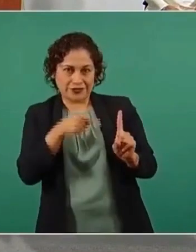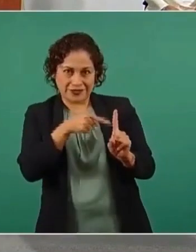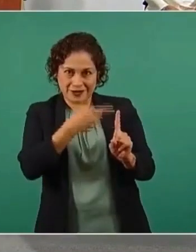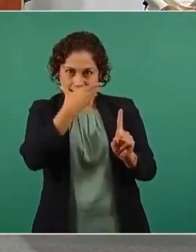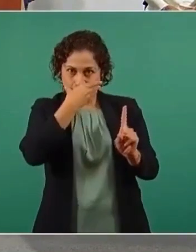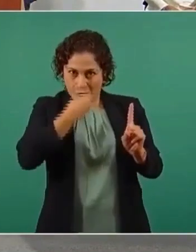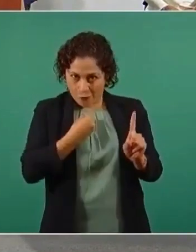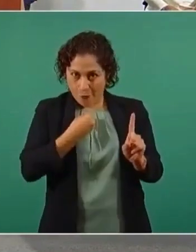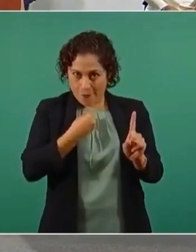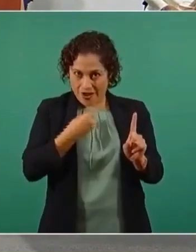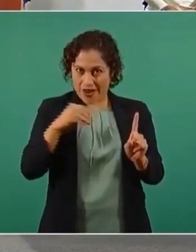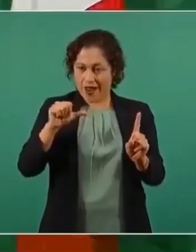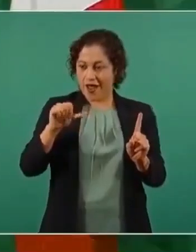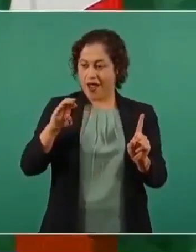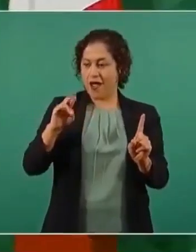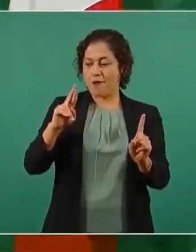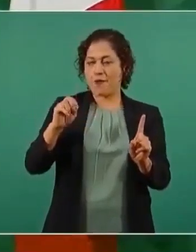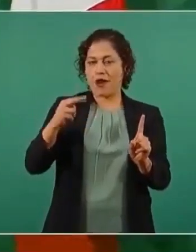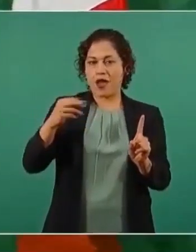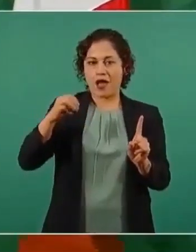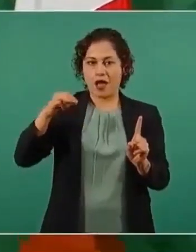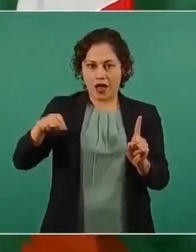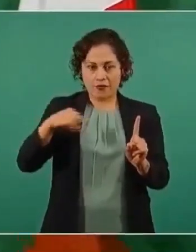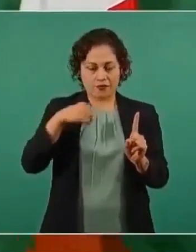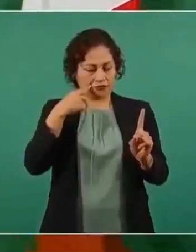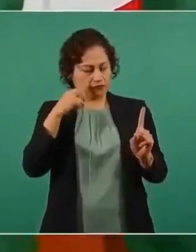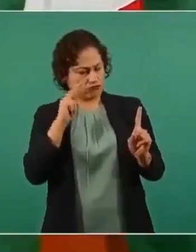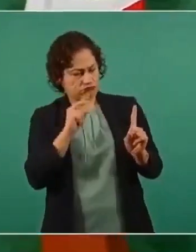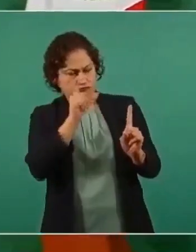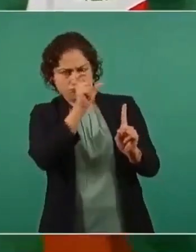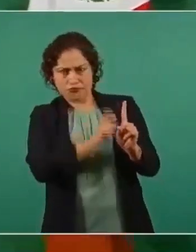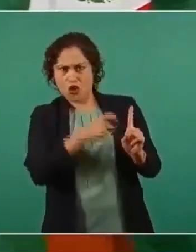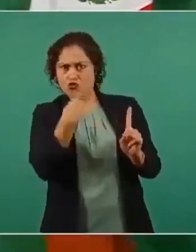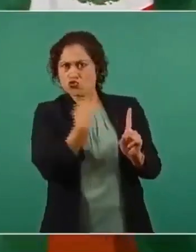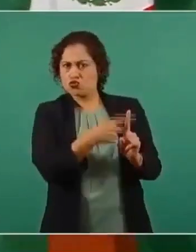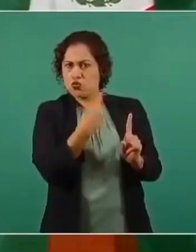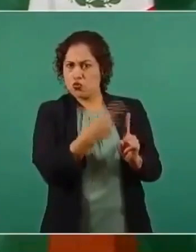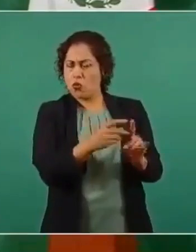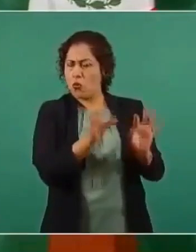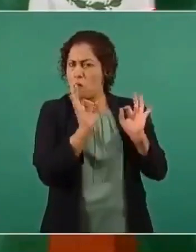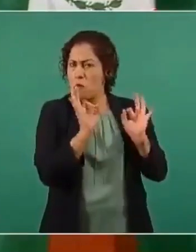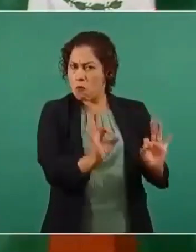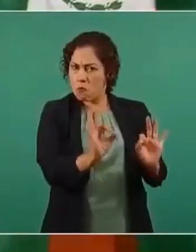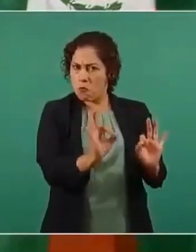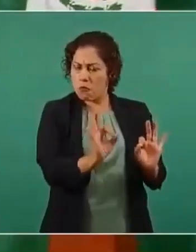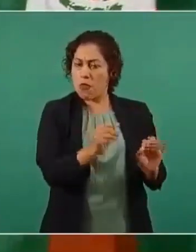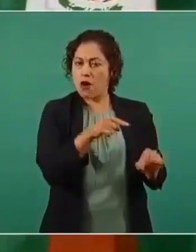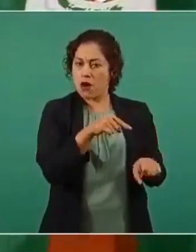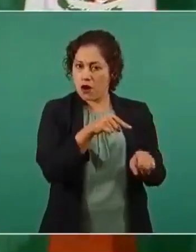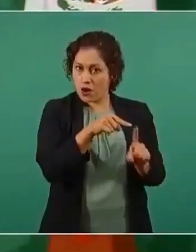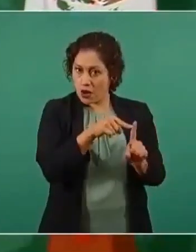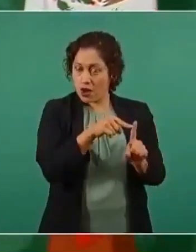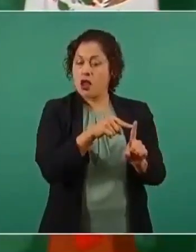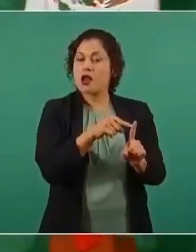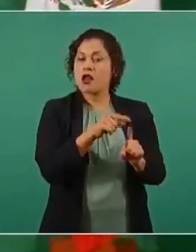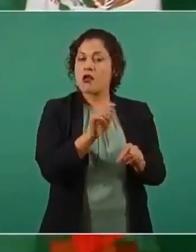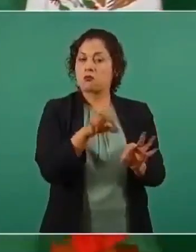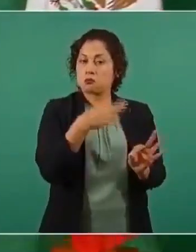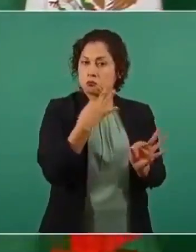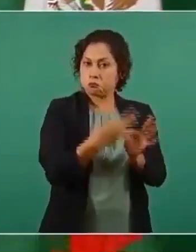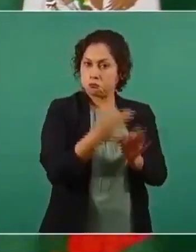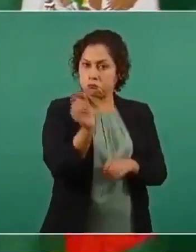amerita. Es preparado, es joven,